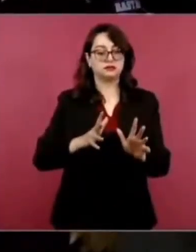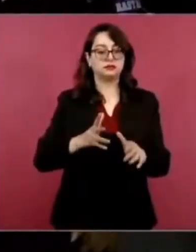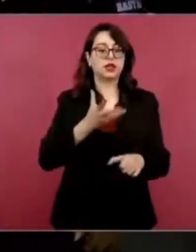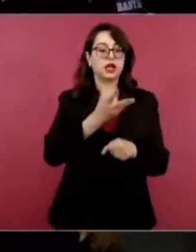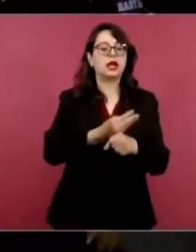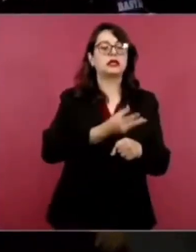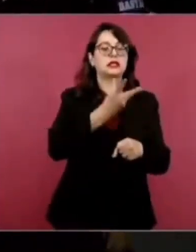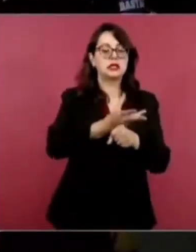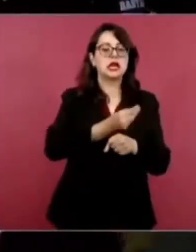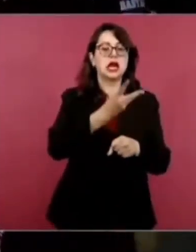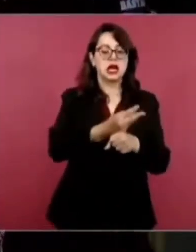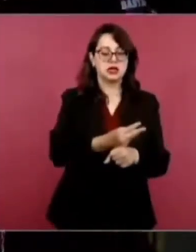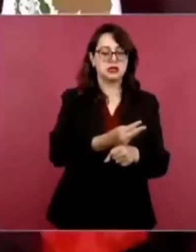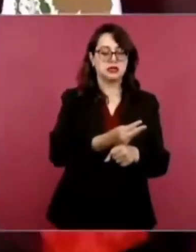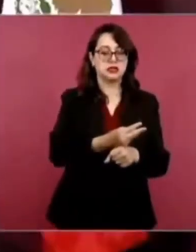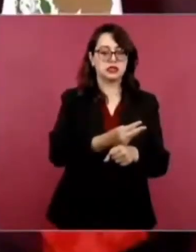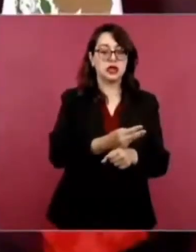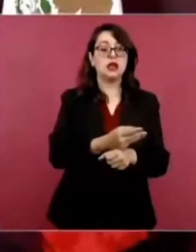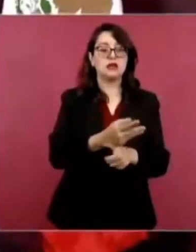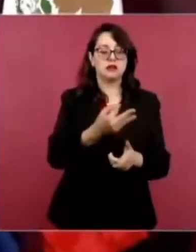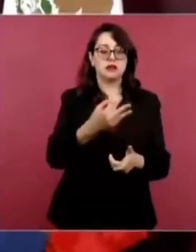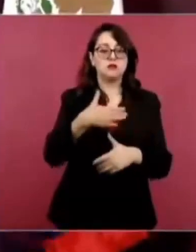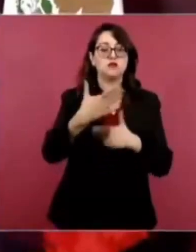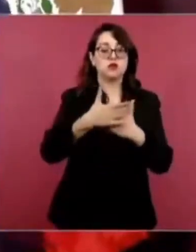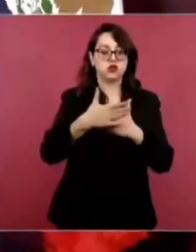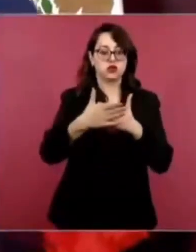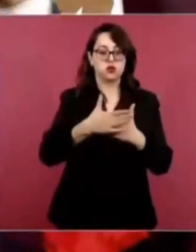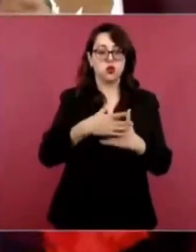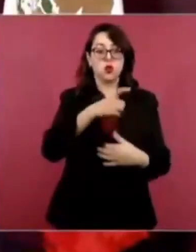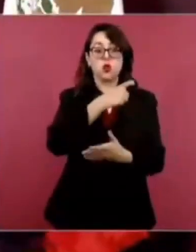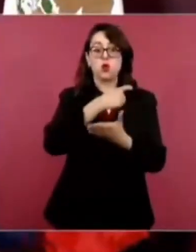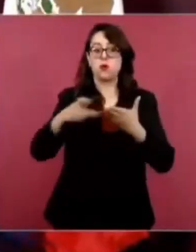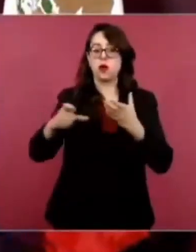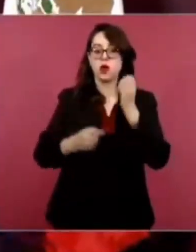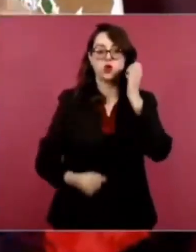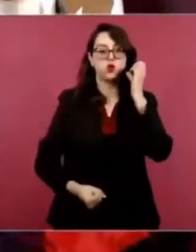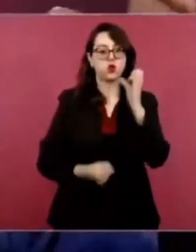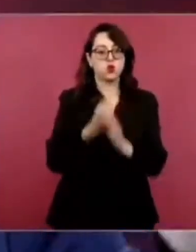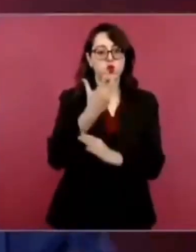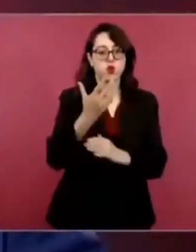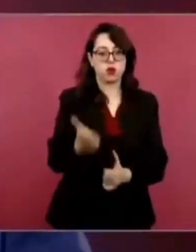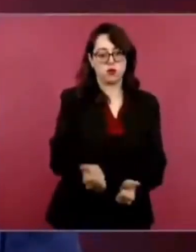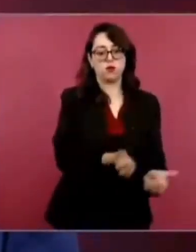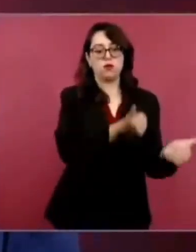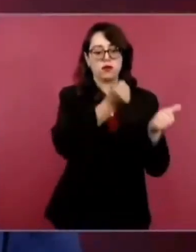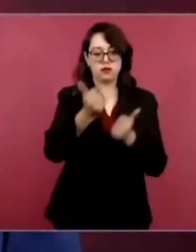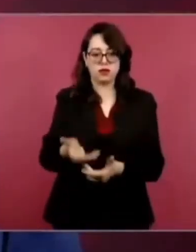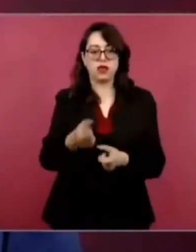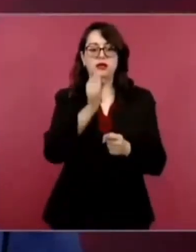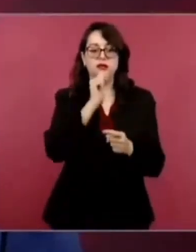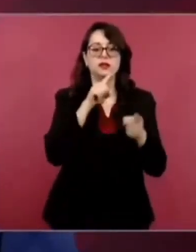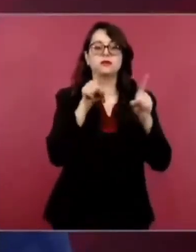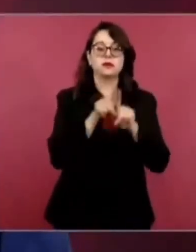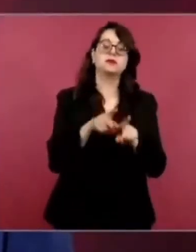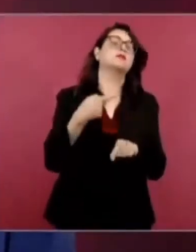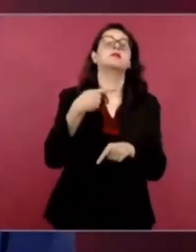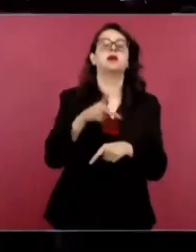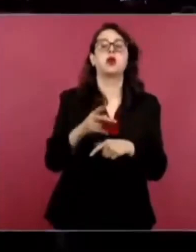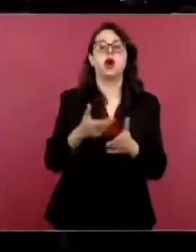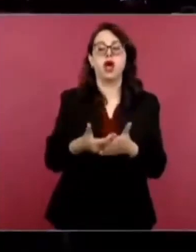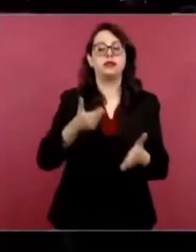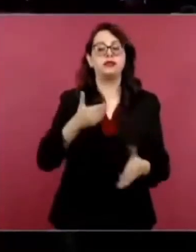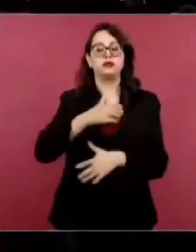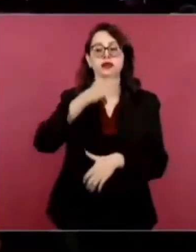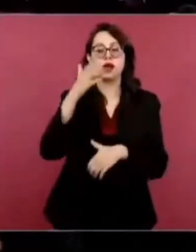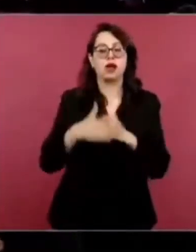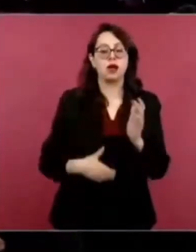nuevos porque lleva algún tiempo, ¿no? Pero vamos a estar todos ya funcionando. Muy bien, presidente.